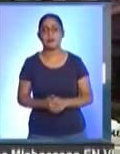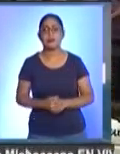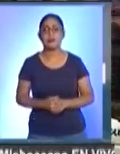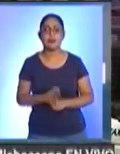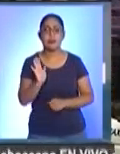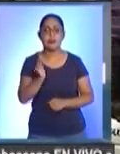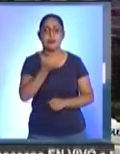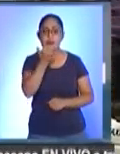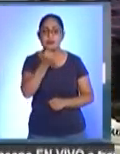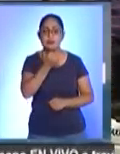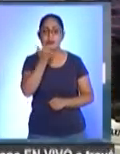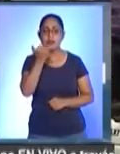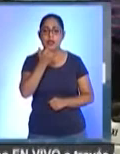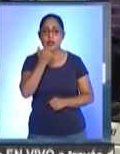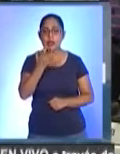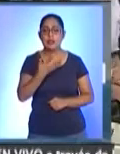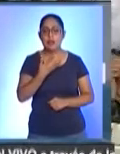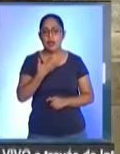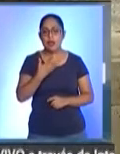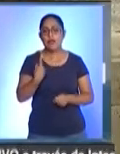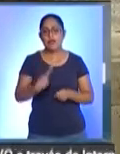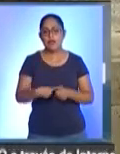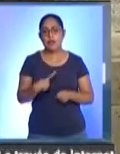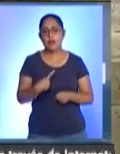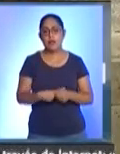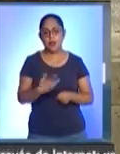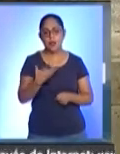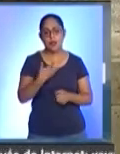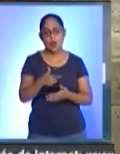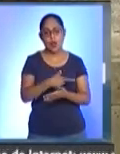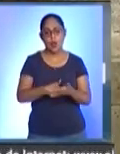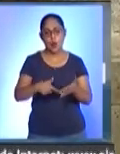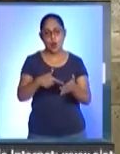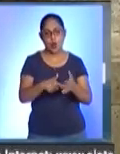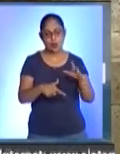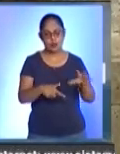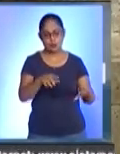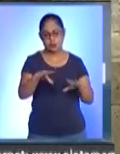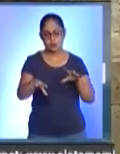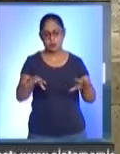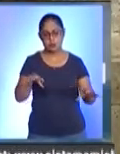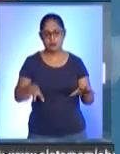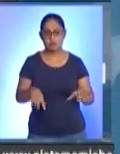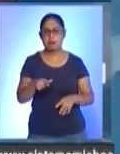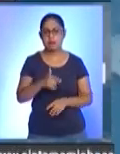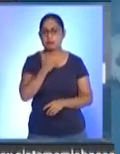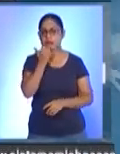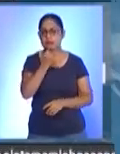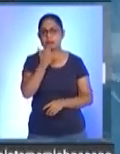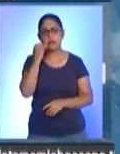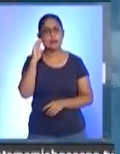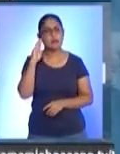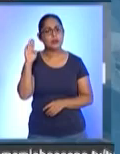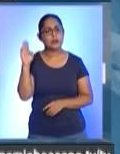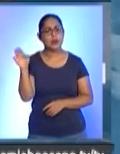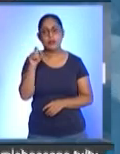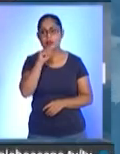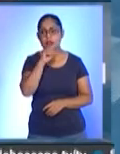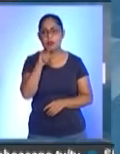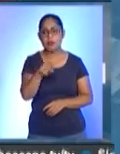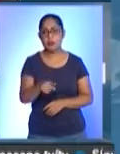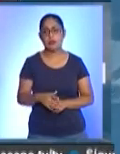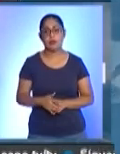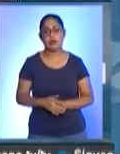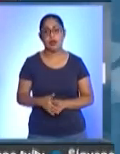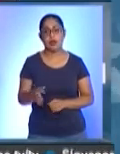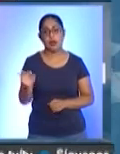bien no se espera una alza global de casos, sí se dará por regiones y Michoacán podría no ser la excepción. Si bien no se espera